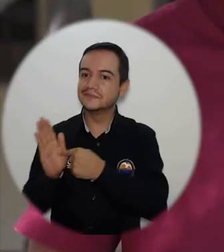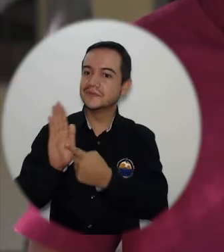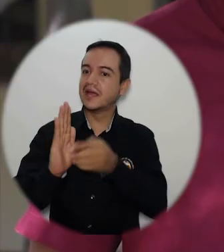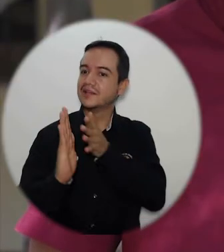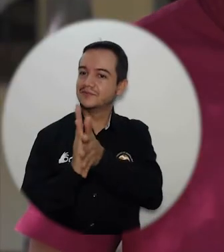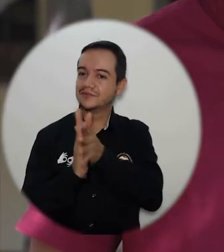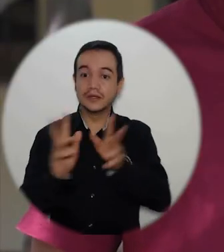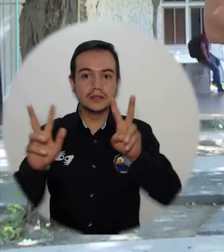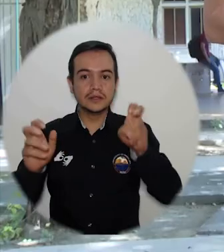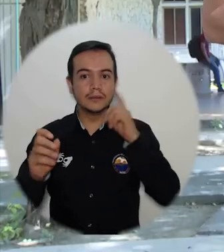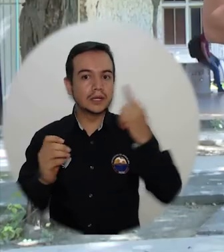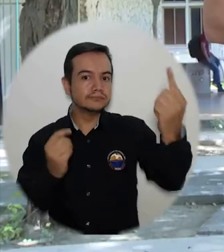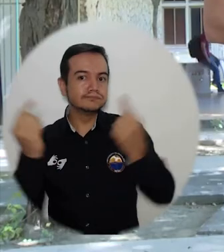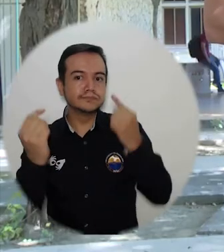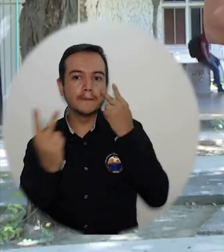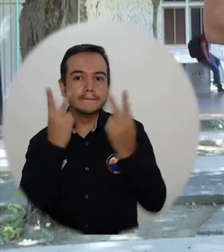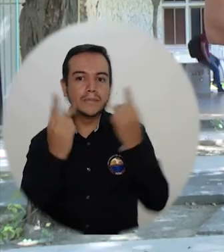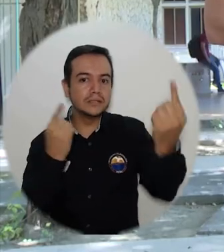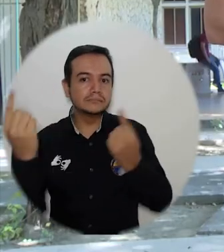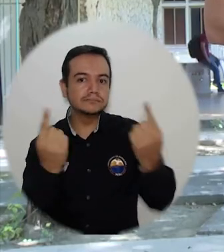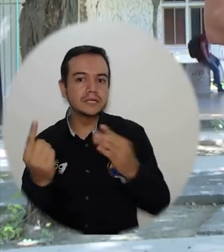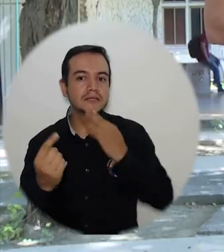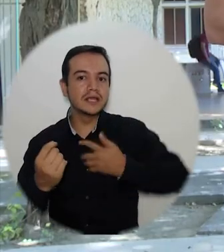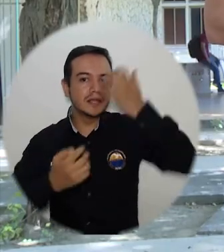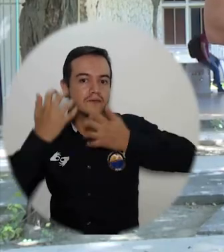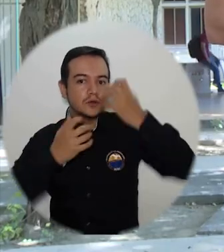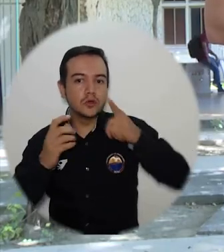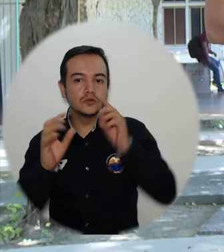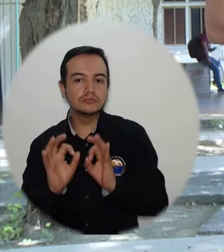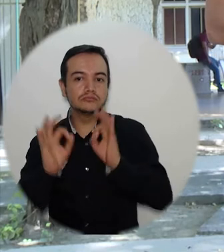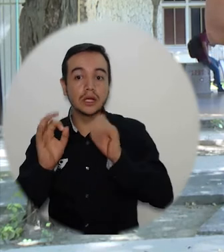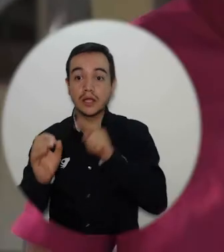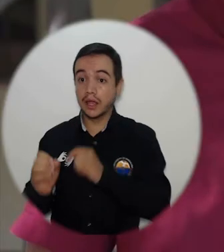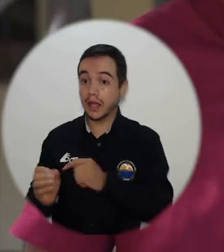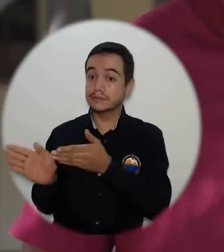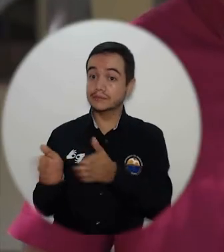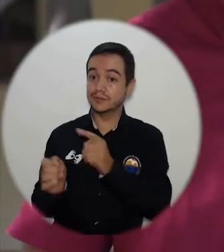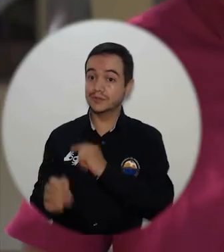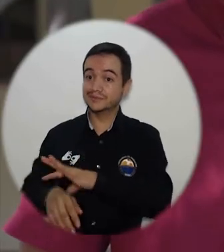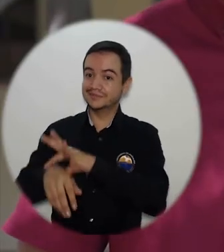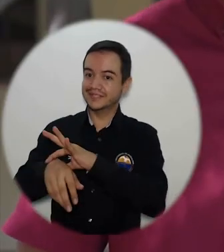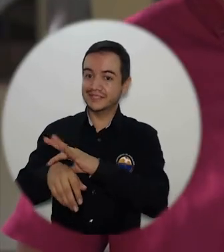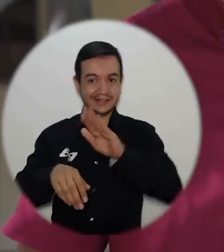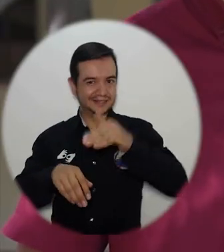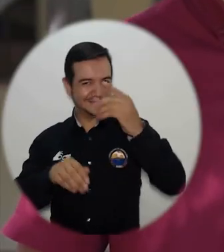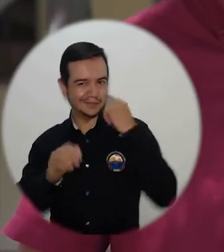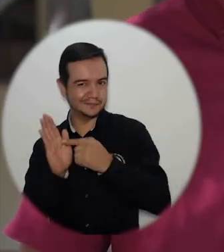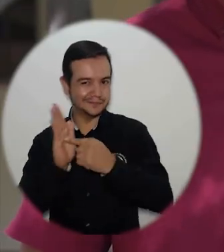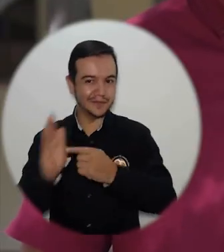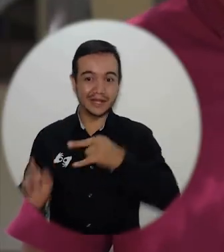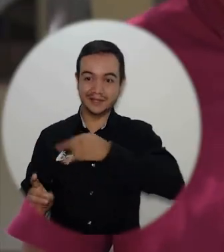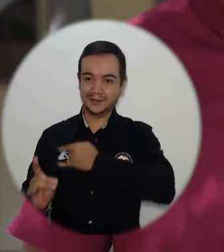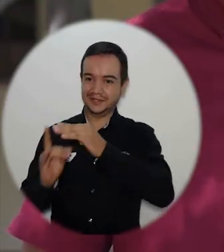Estamos en el Campus TV, vamos a una breve pausa institucional y en instantes conoceremos información sobre la visita de pares evaluadores del